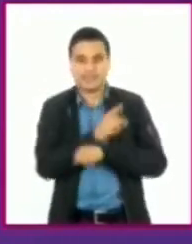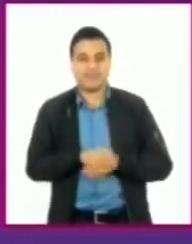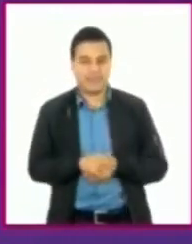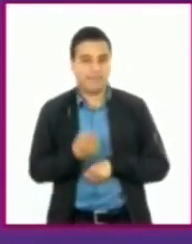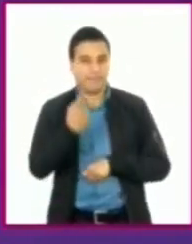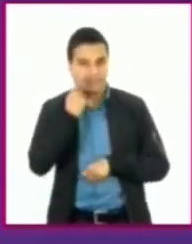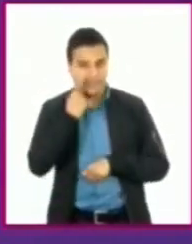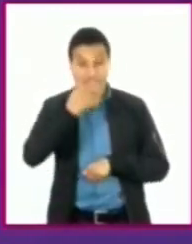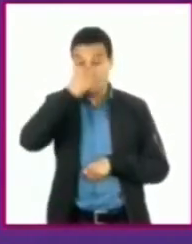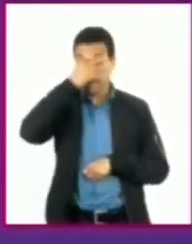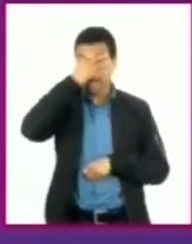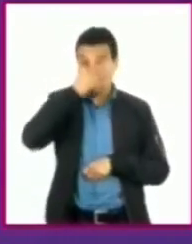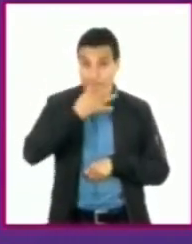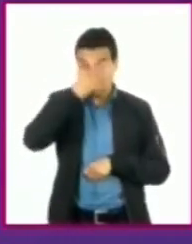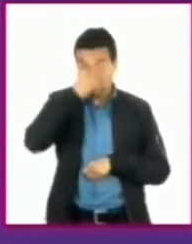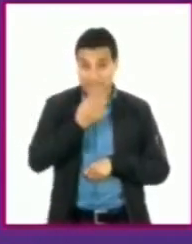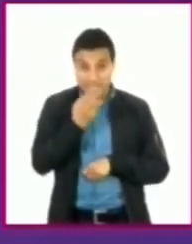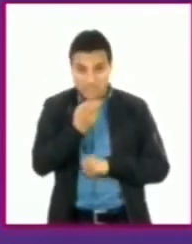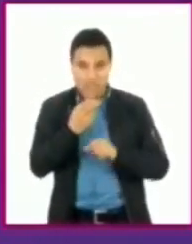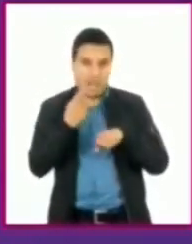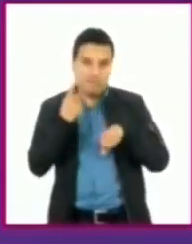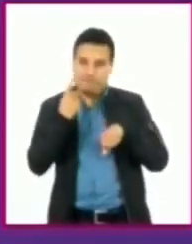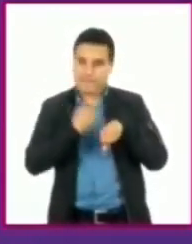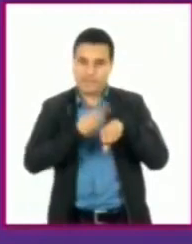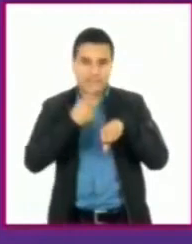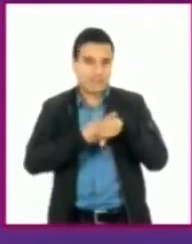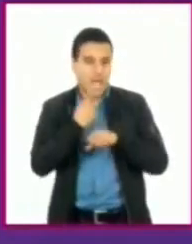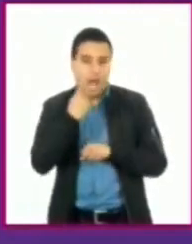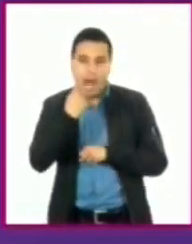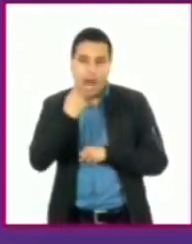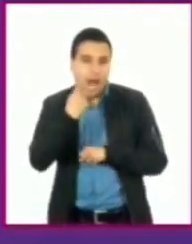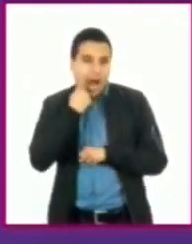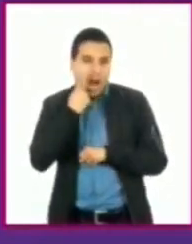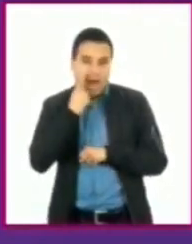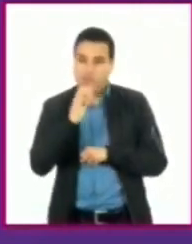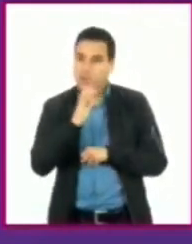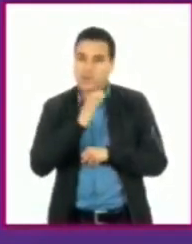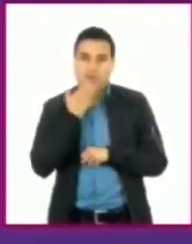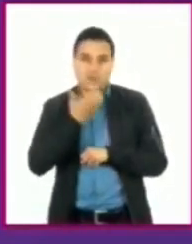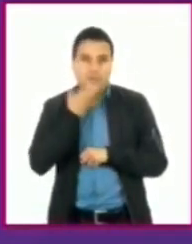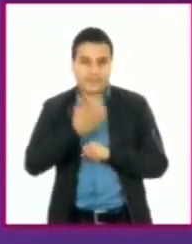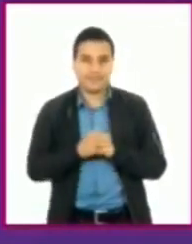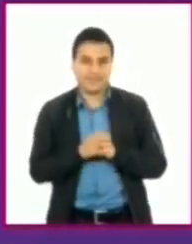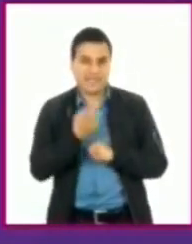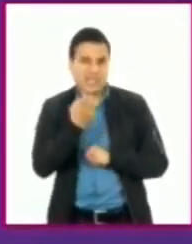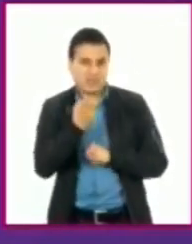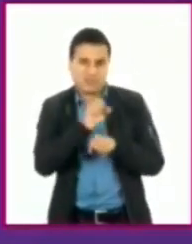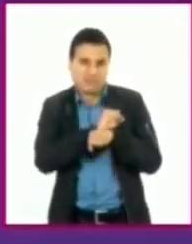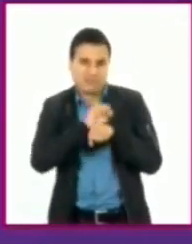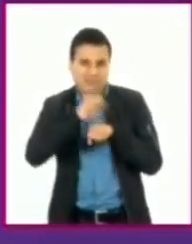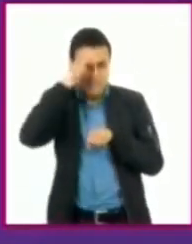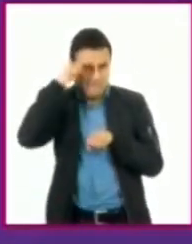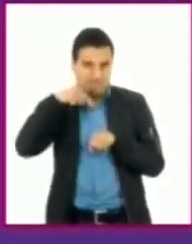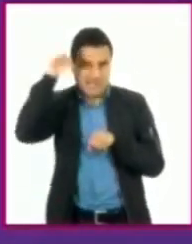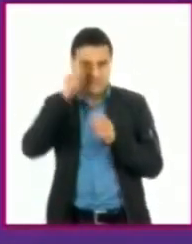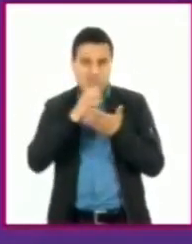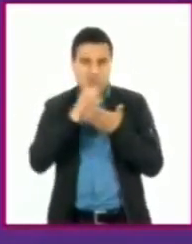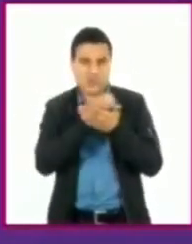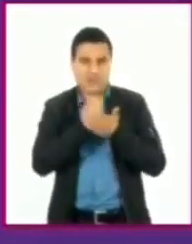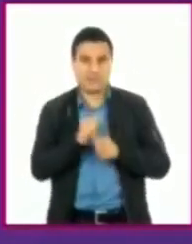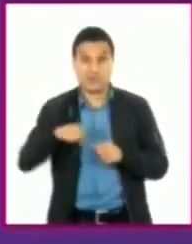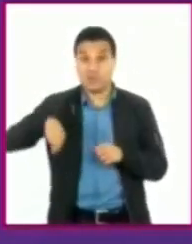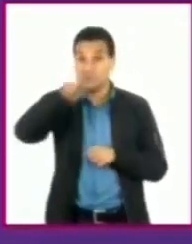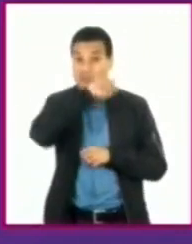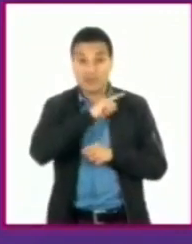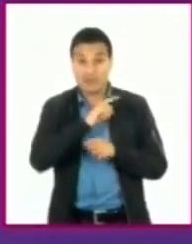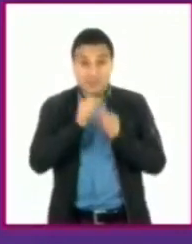común o el catarro es probablemente la enfermedad de vías aéreas más frecuente y es la más sencilla en realidad de tratar. Sin embargo, si no se trata de